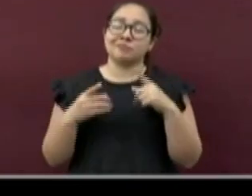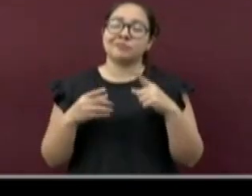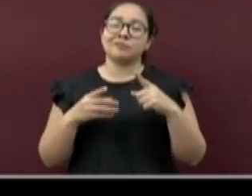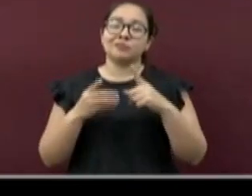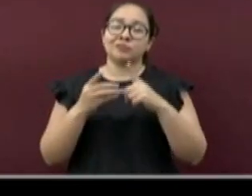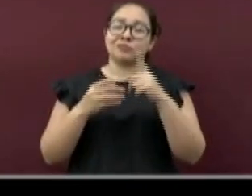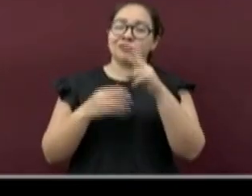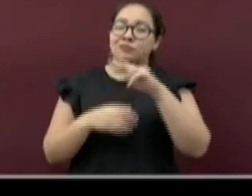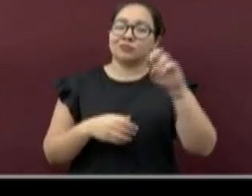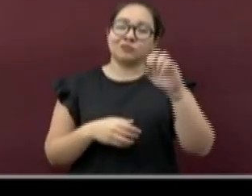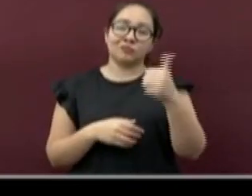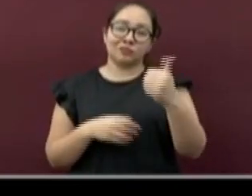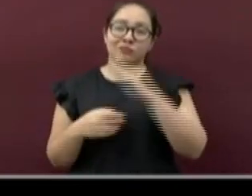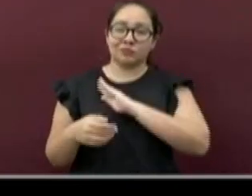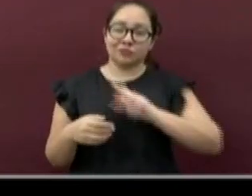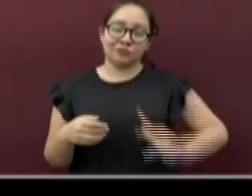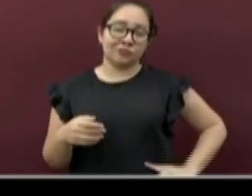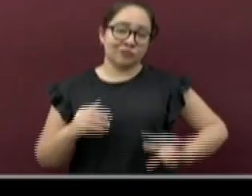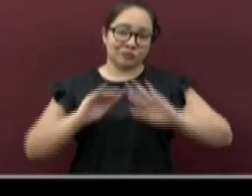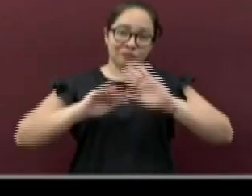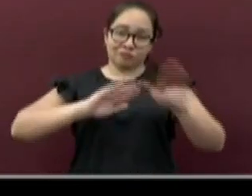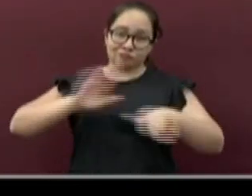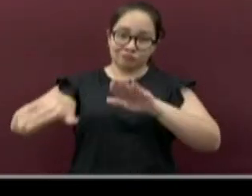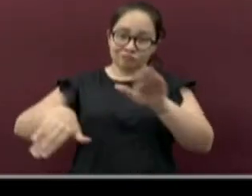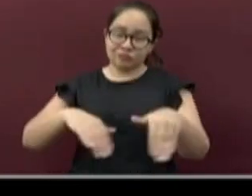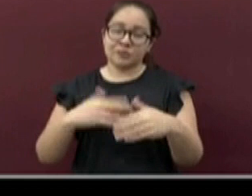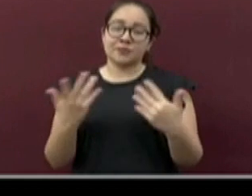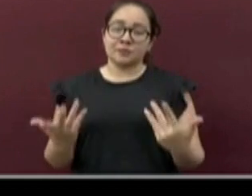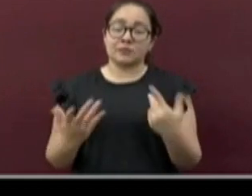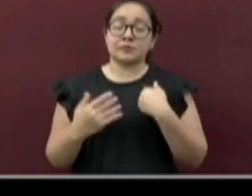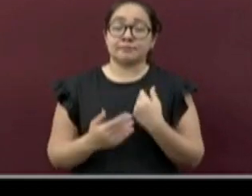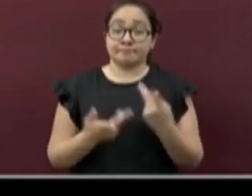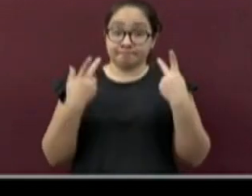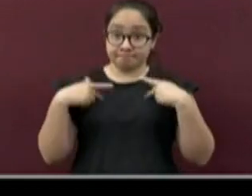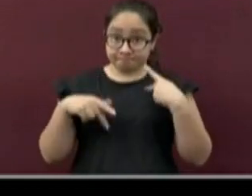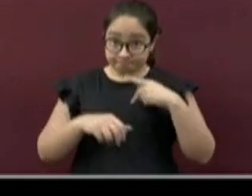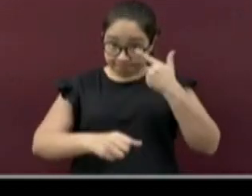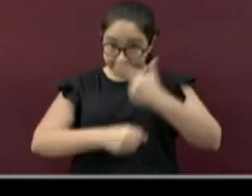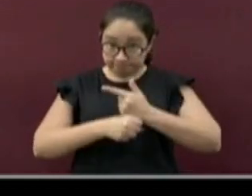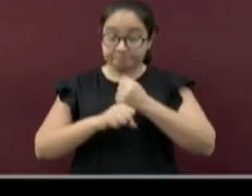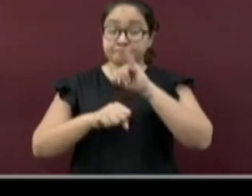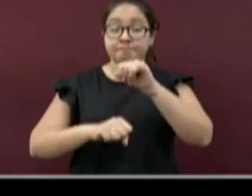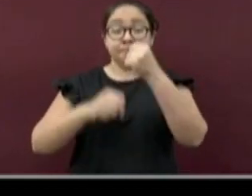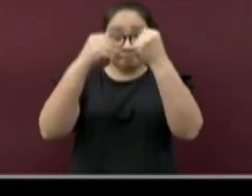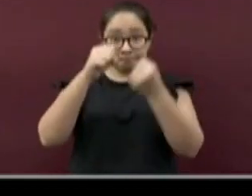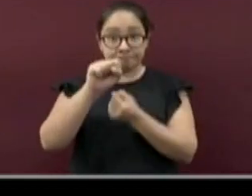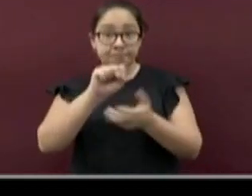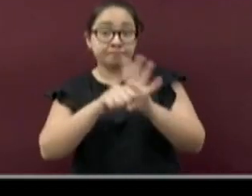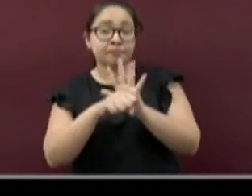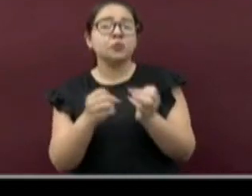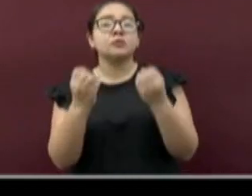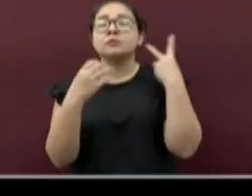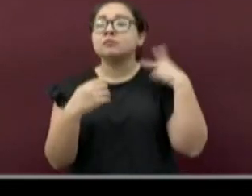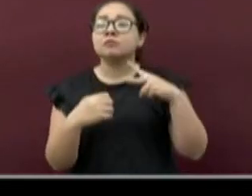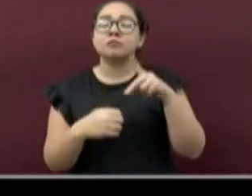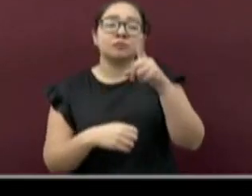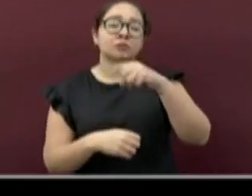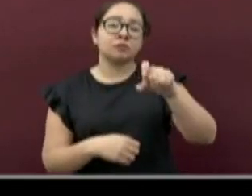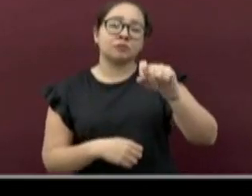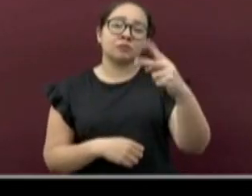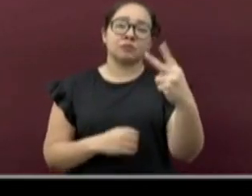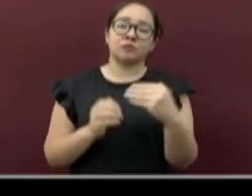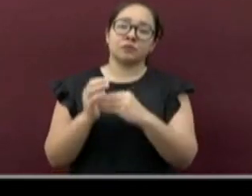municipios de la entidad. Por lo que respecta a los casos con resultado positivo al SARS-CoV-2, suman 122